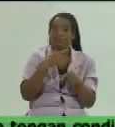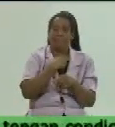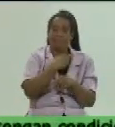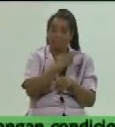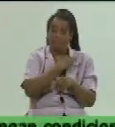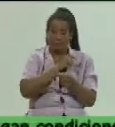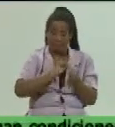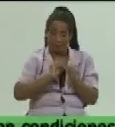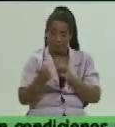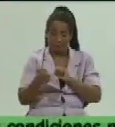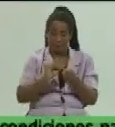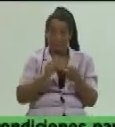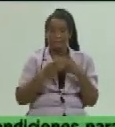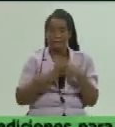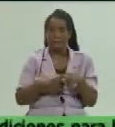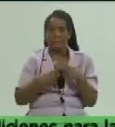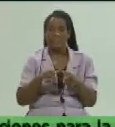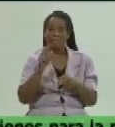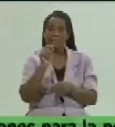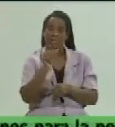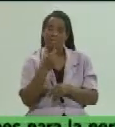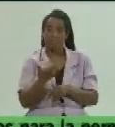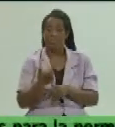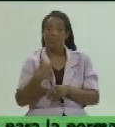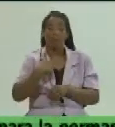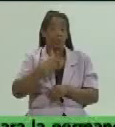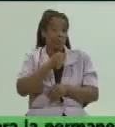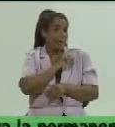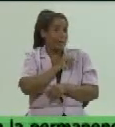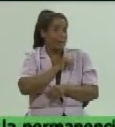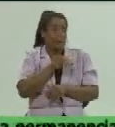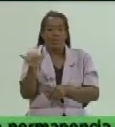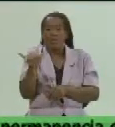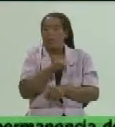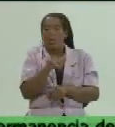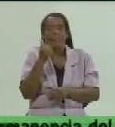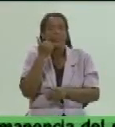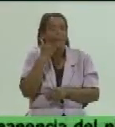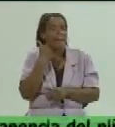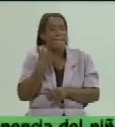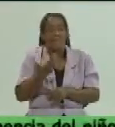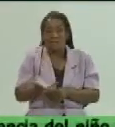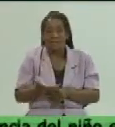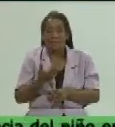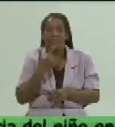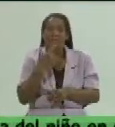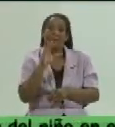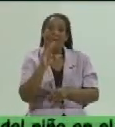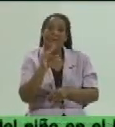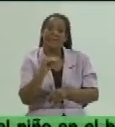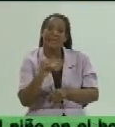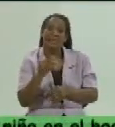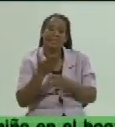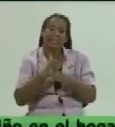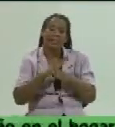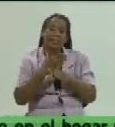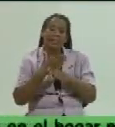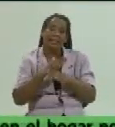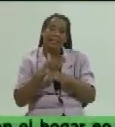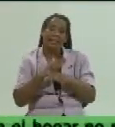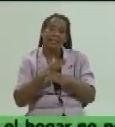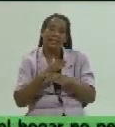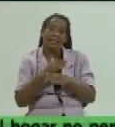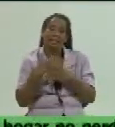estas cuestiones yo quería también hacer alusión en que consiste alguna de las cuestiones